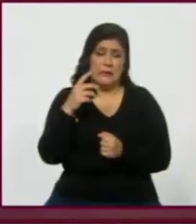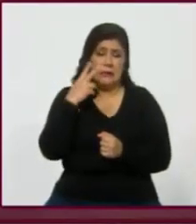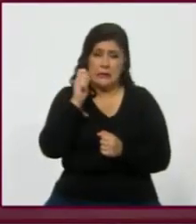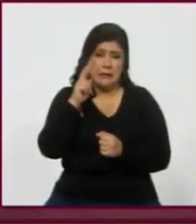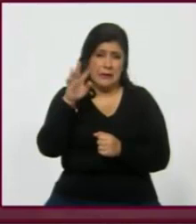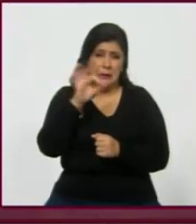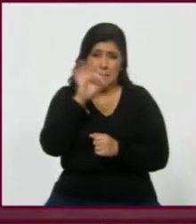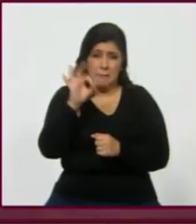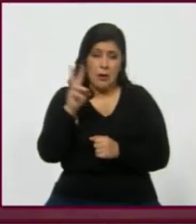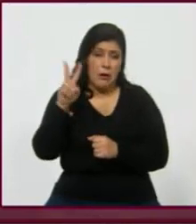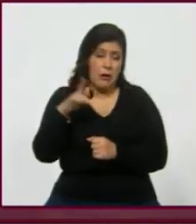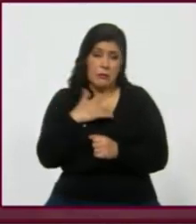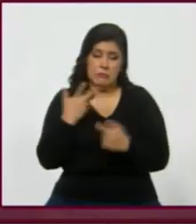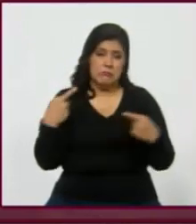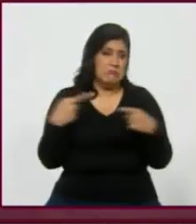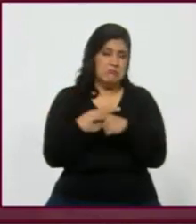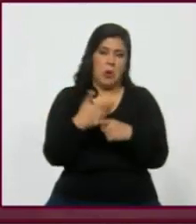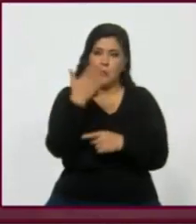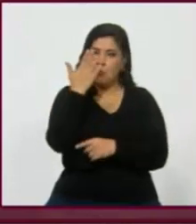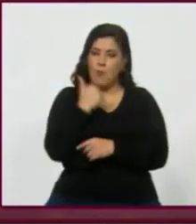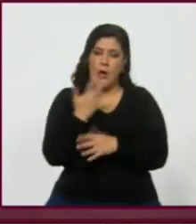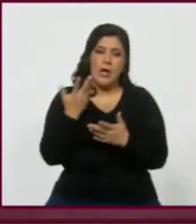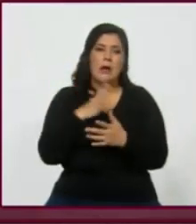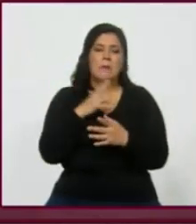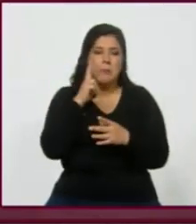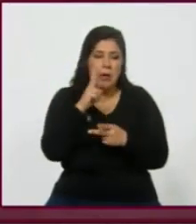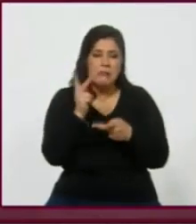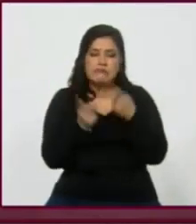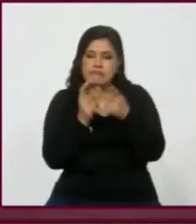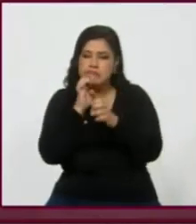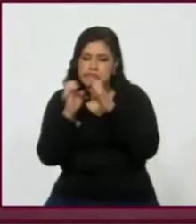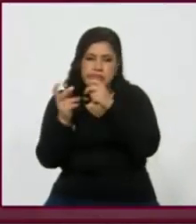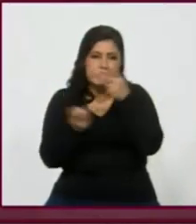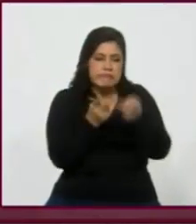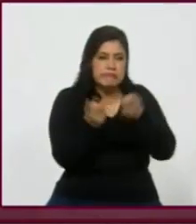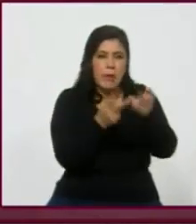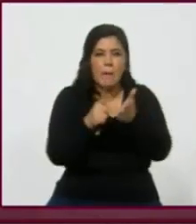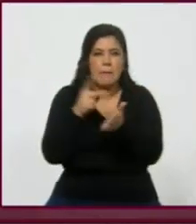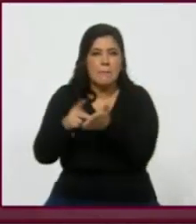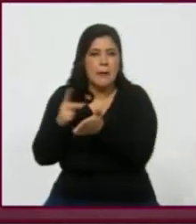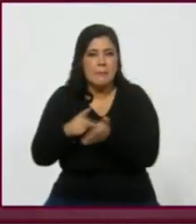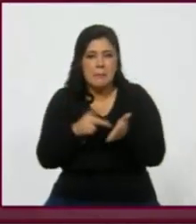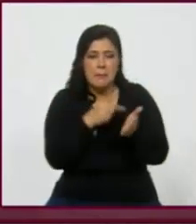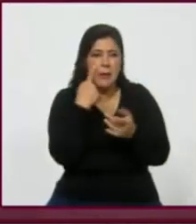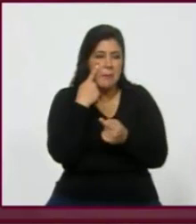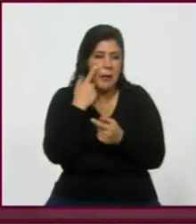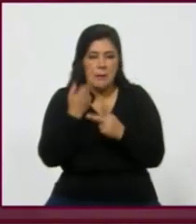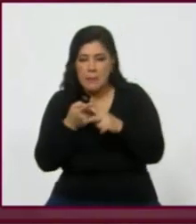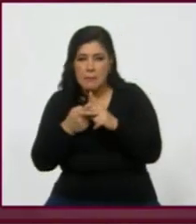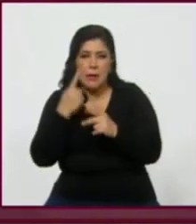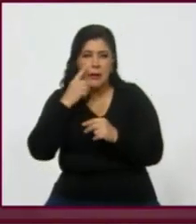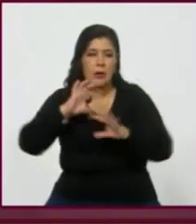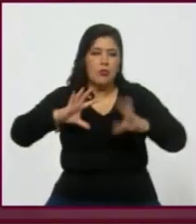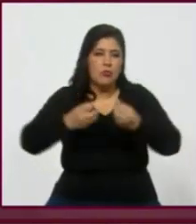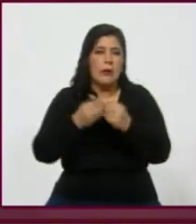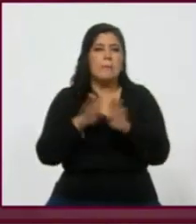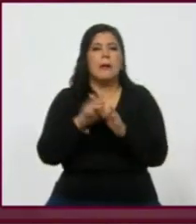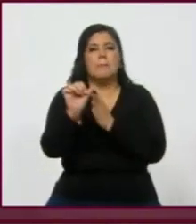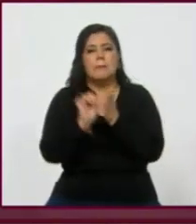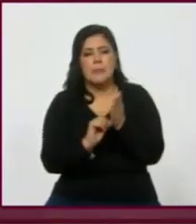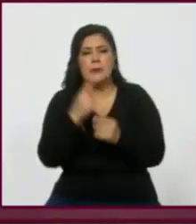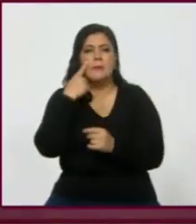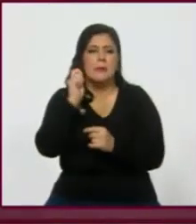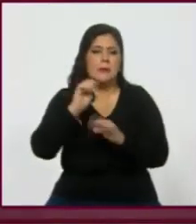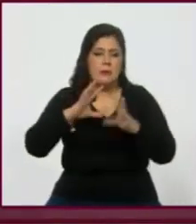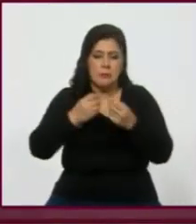O sea, hicimos varios ejercicios donde hicimos un dato promedio de los últimos tres meses, hicimos un dato